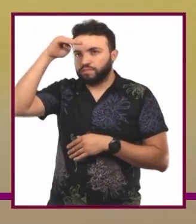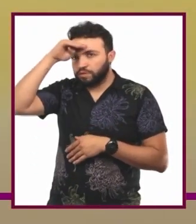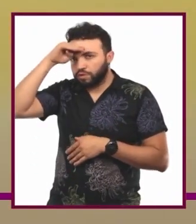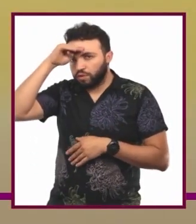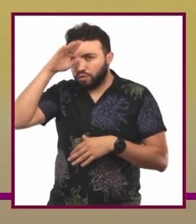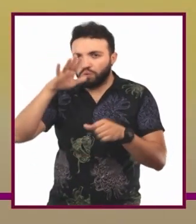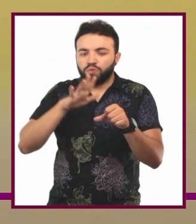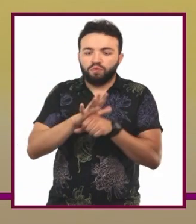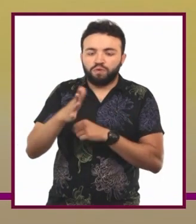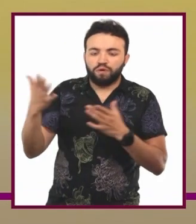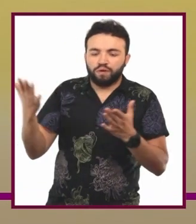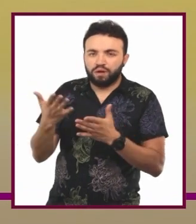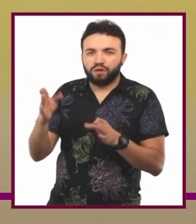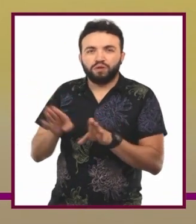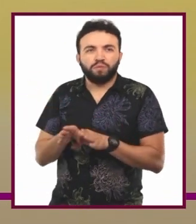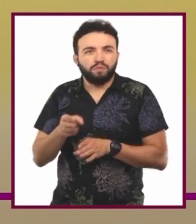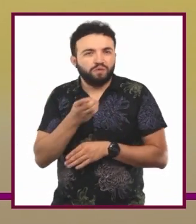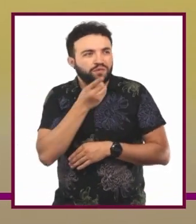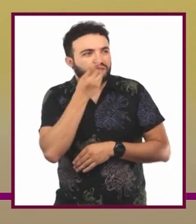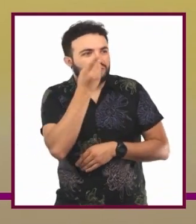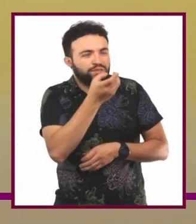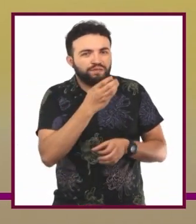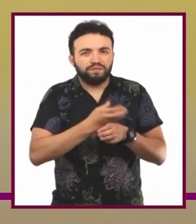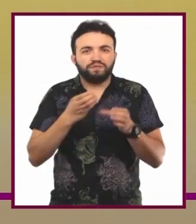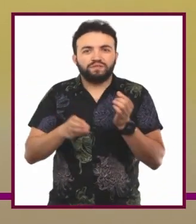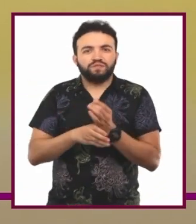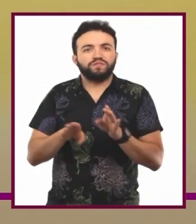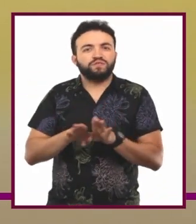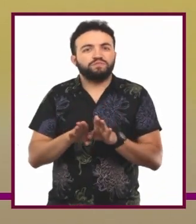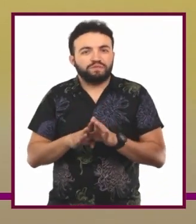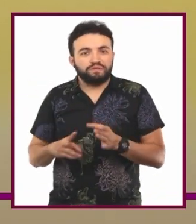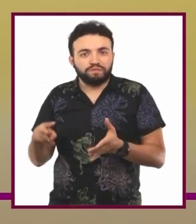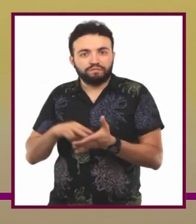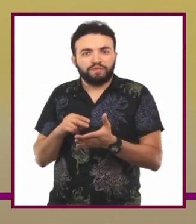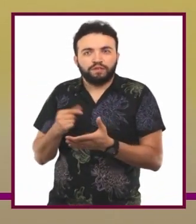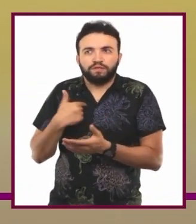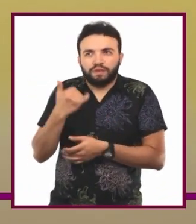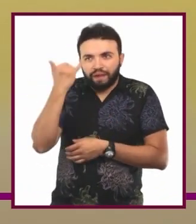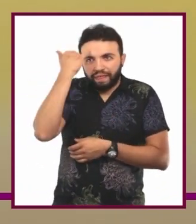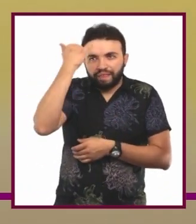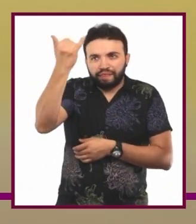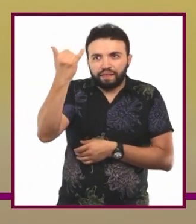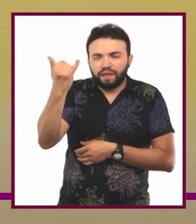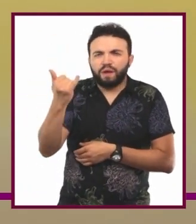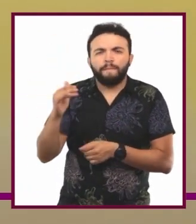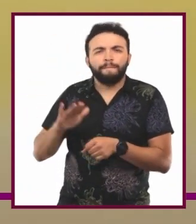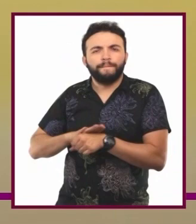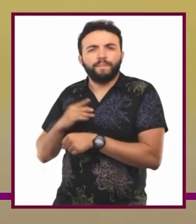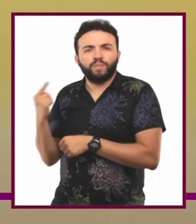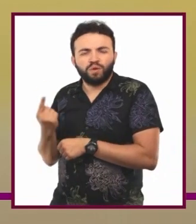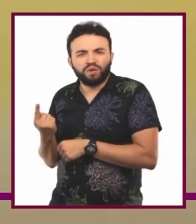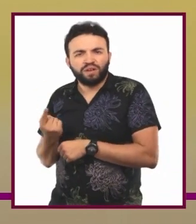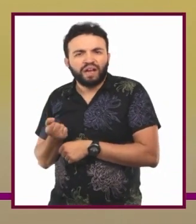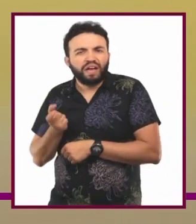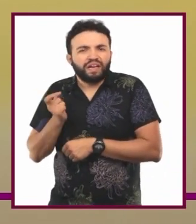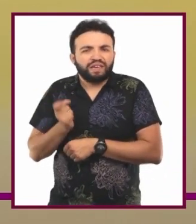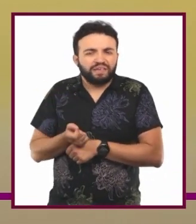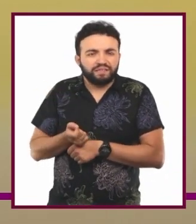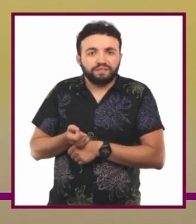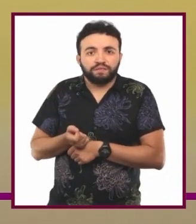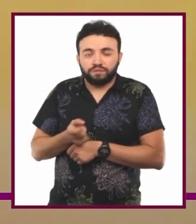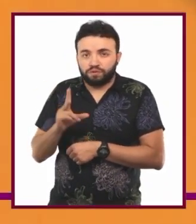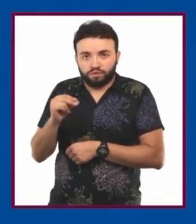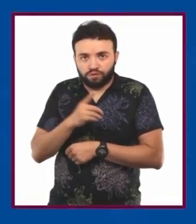fundamentos. Es decir, argumentos sólidos que respalden la postura. Las ideas deben estar justificadas sin